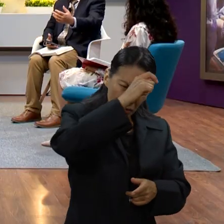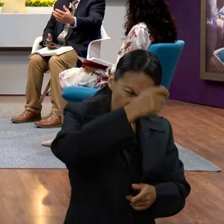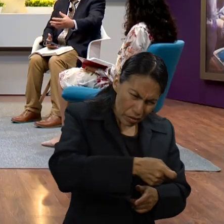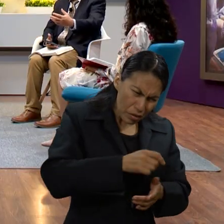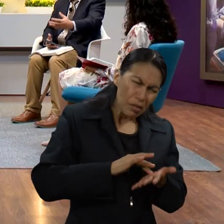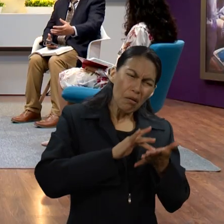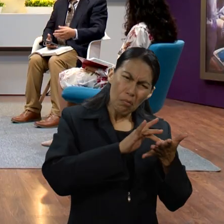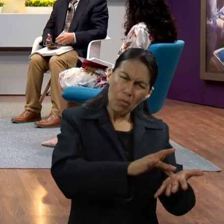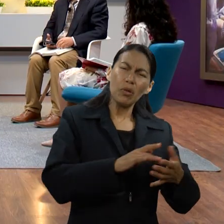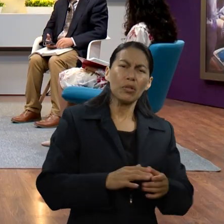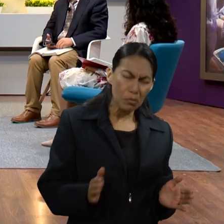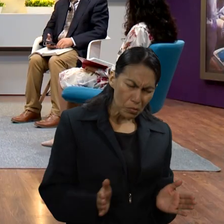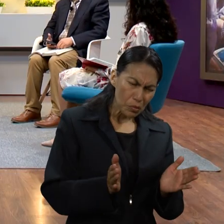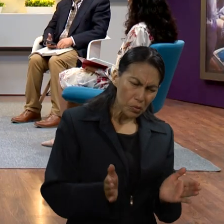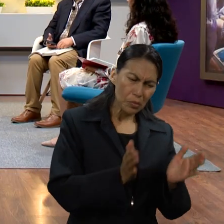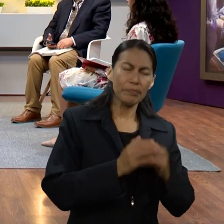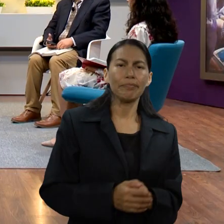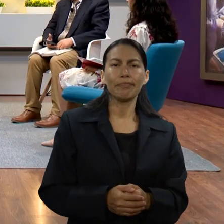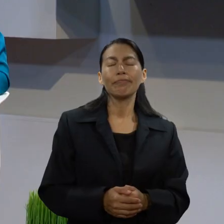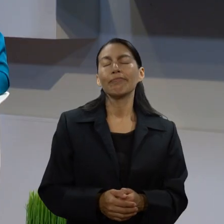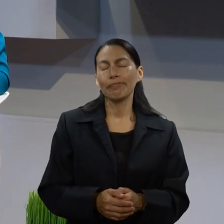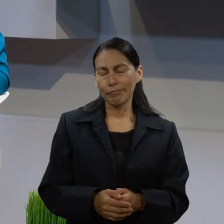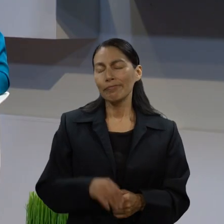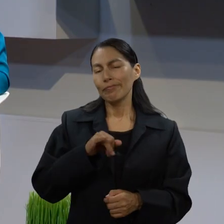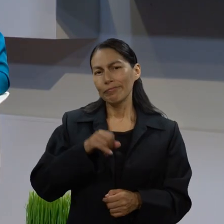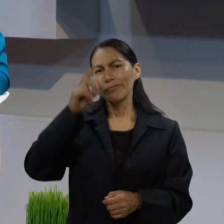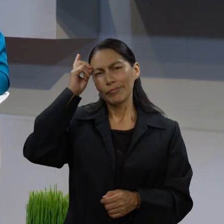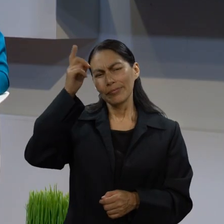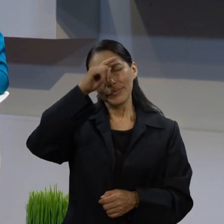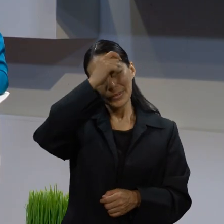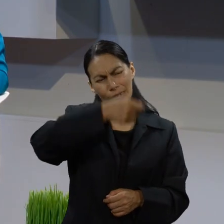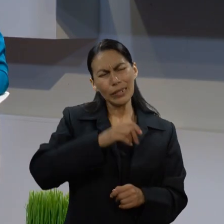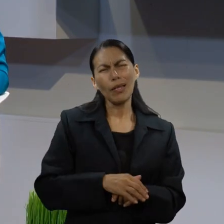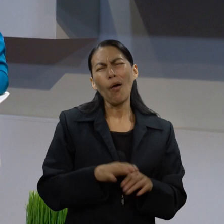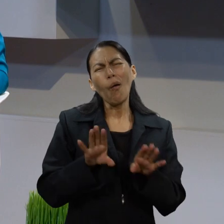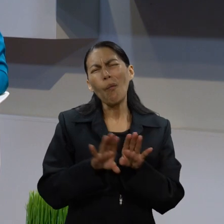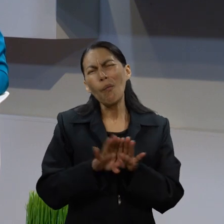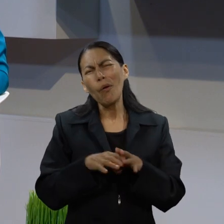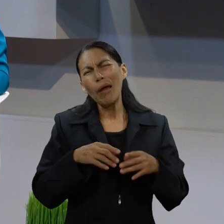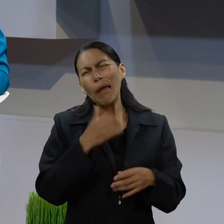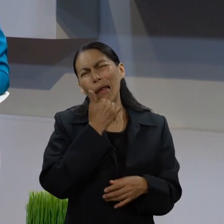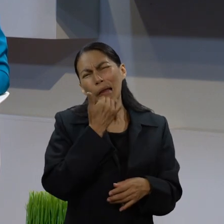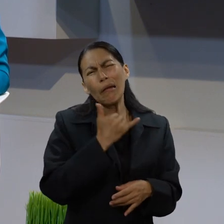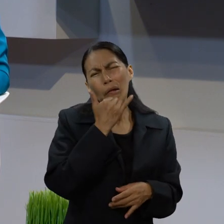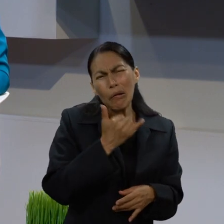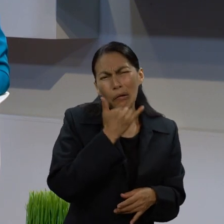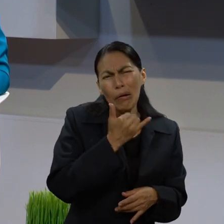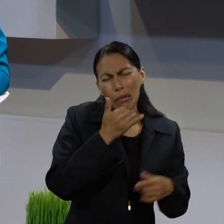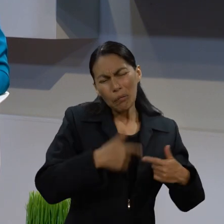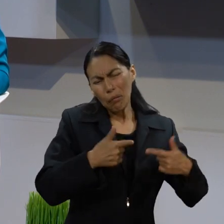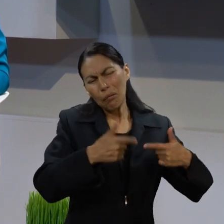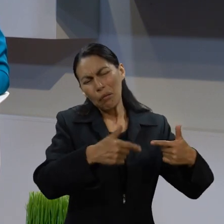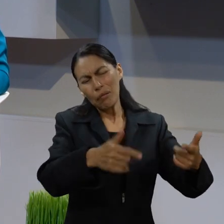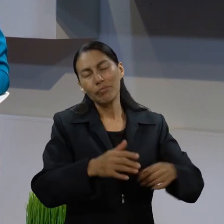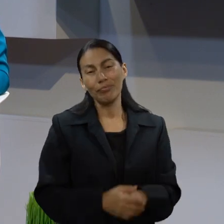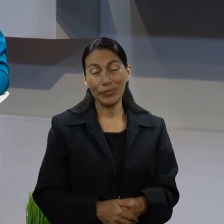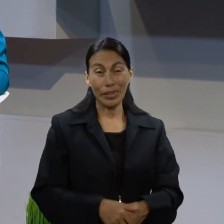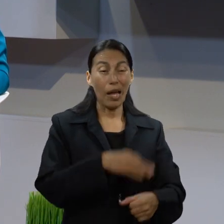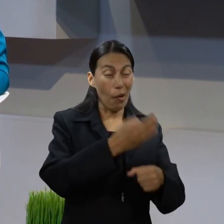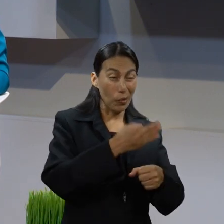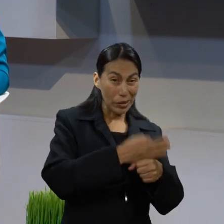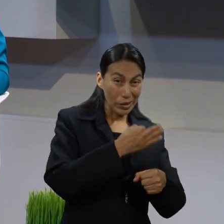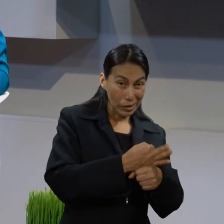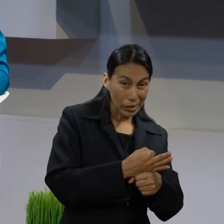no lo desampara, ¿no? Le brinda sus bendiciones también. ¿Cómo los errores se transmiten de generación en